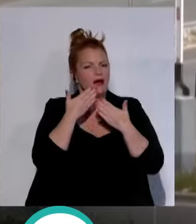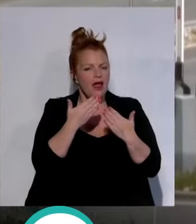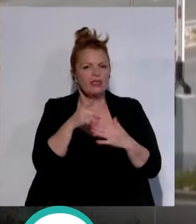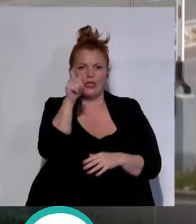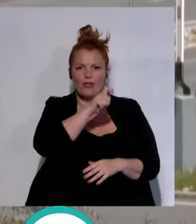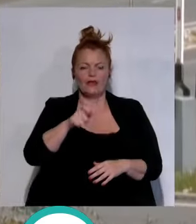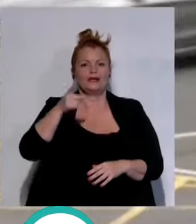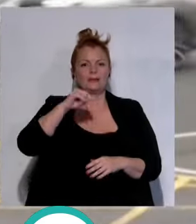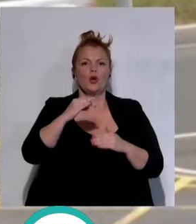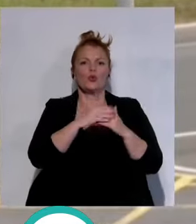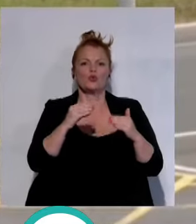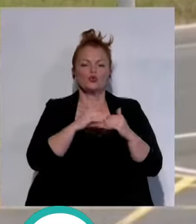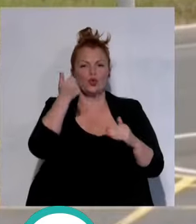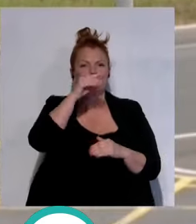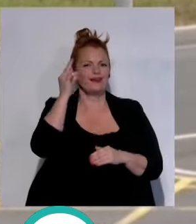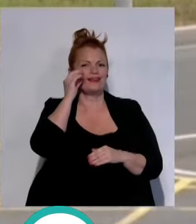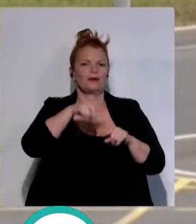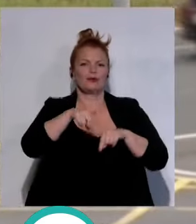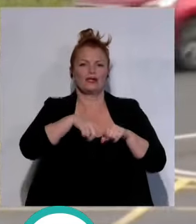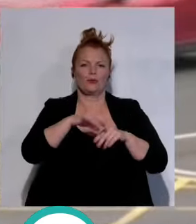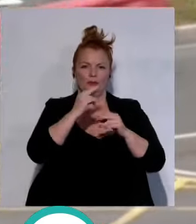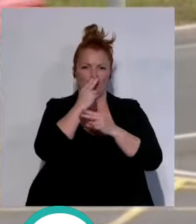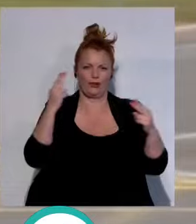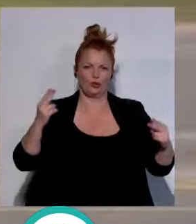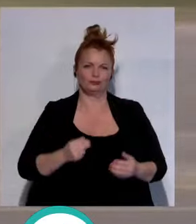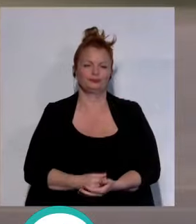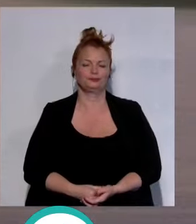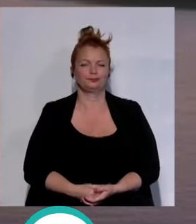concreto de los usuarios y usuarias del transporte público